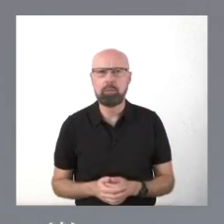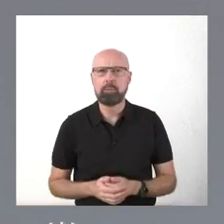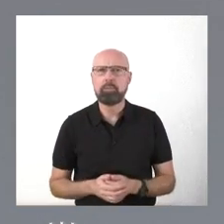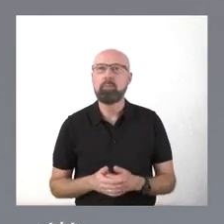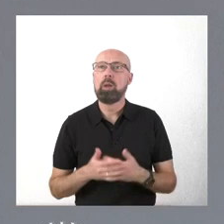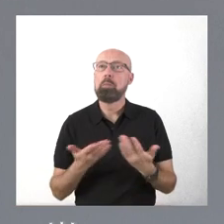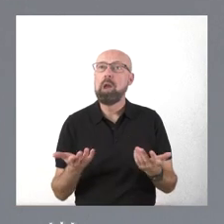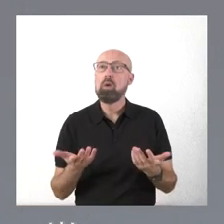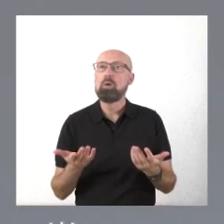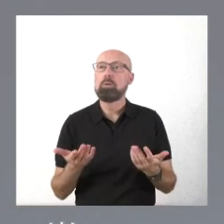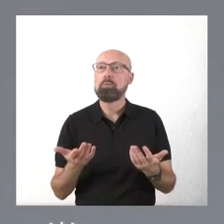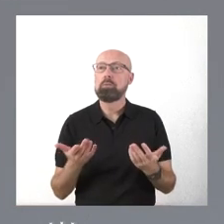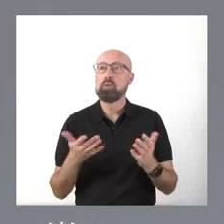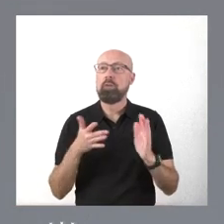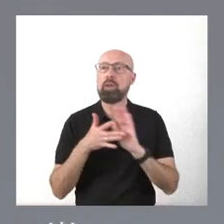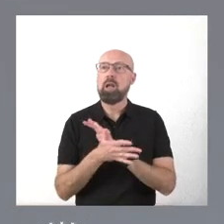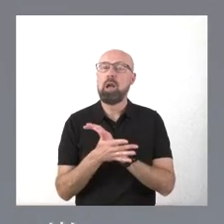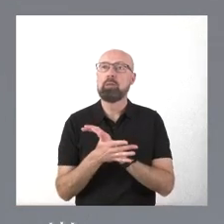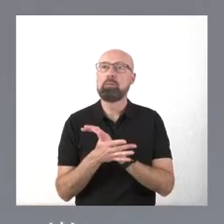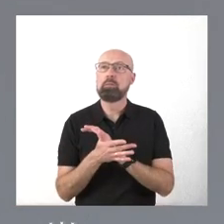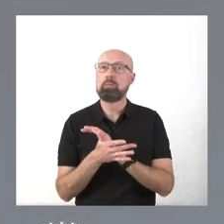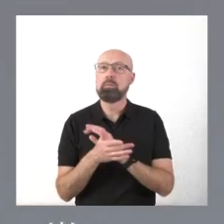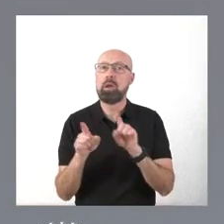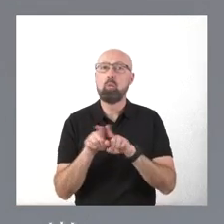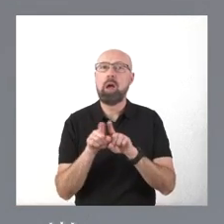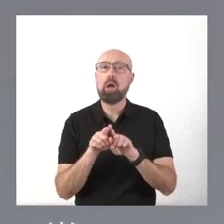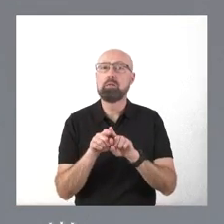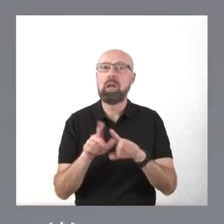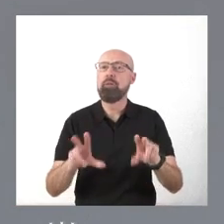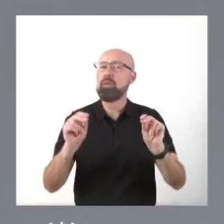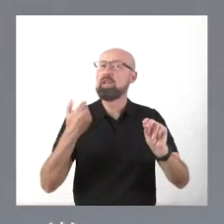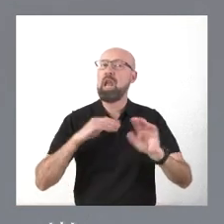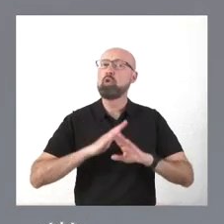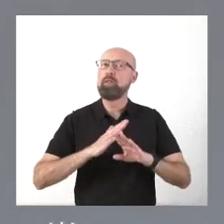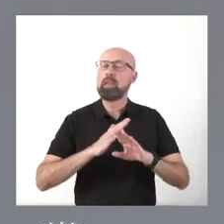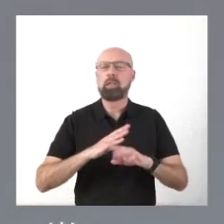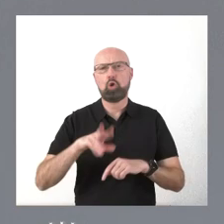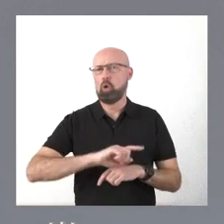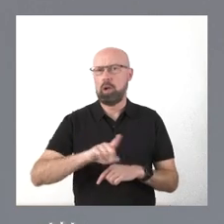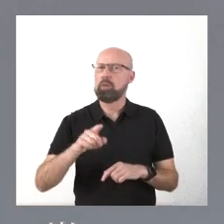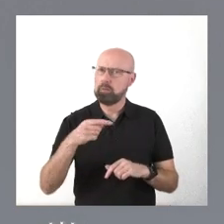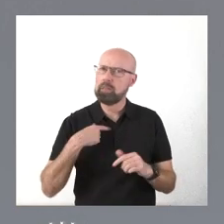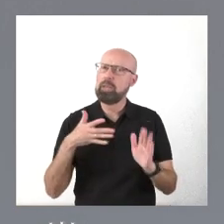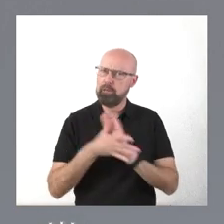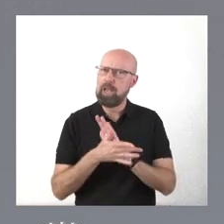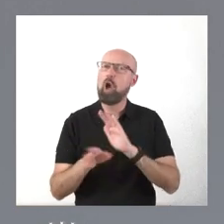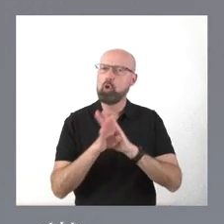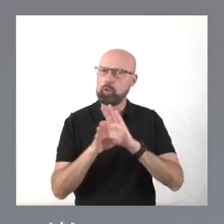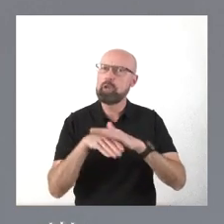punto de término. Es un punto de partida. A partir de aquí, pues hay que seguir